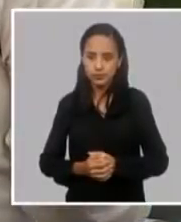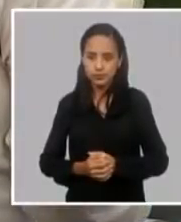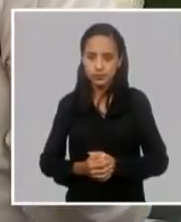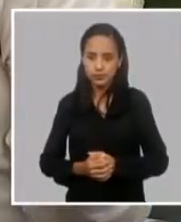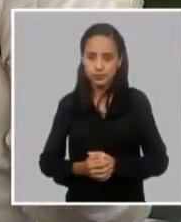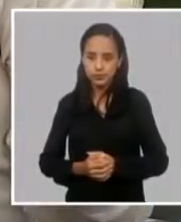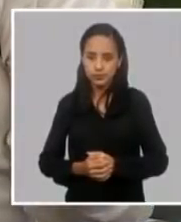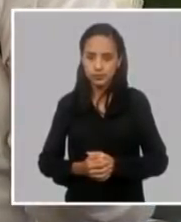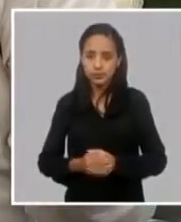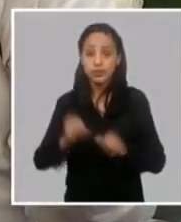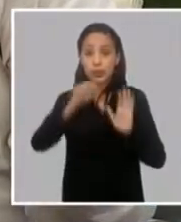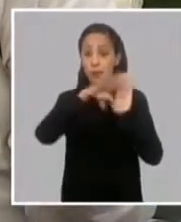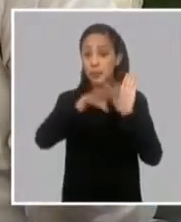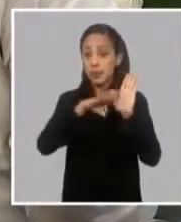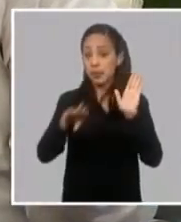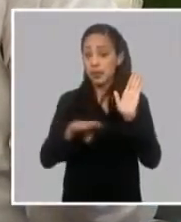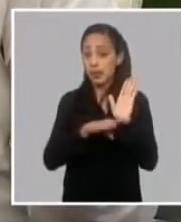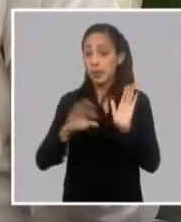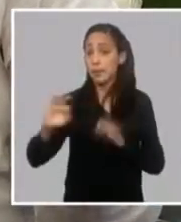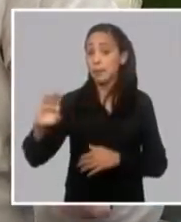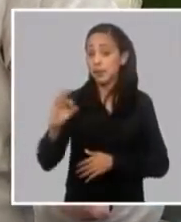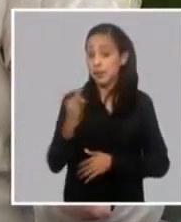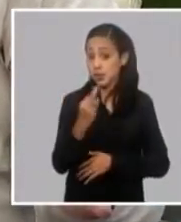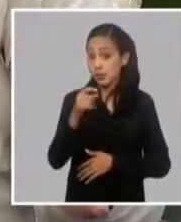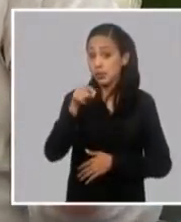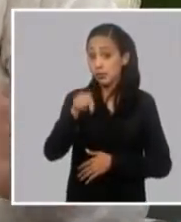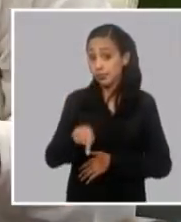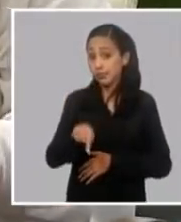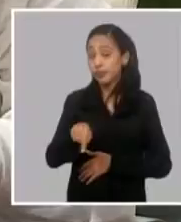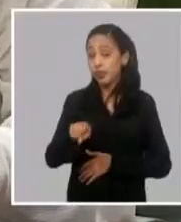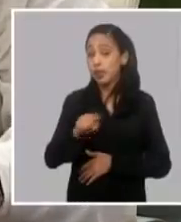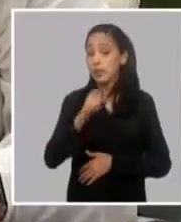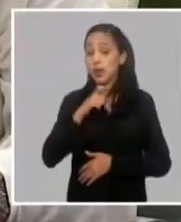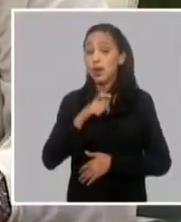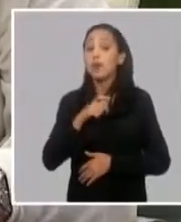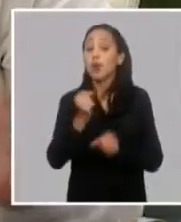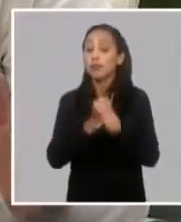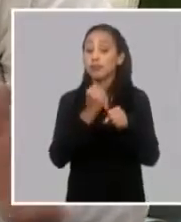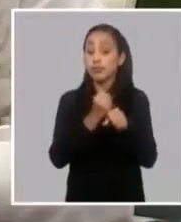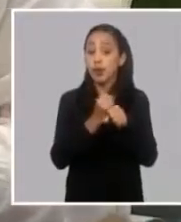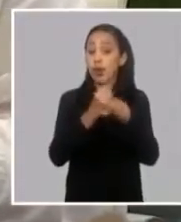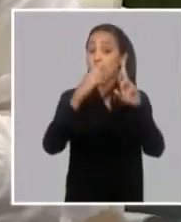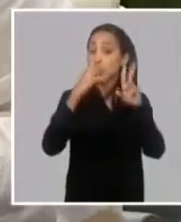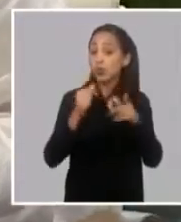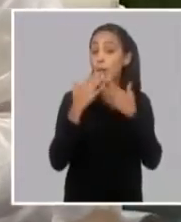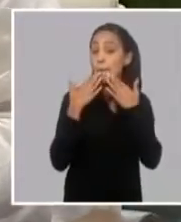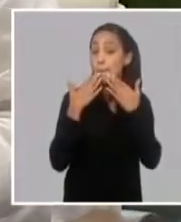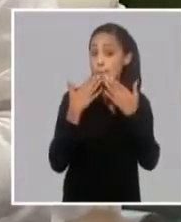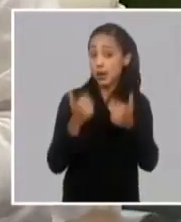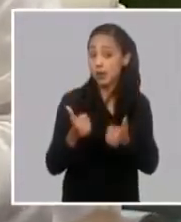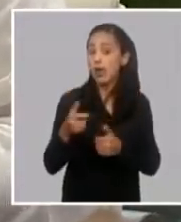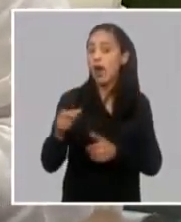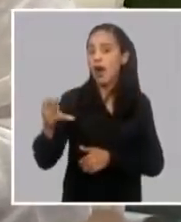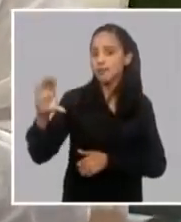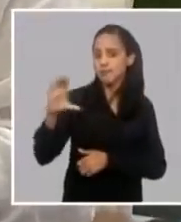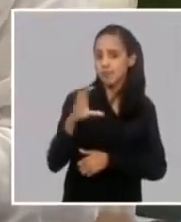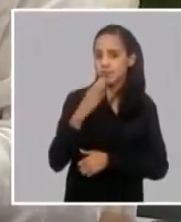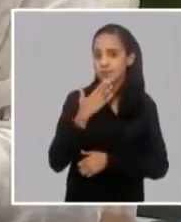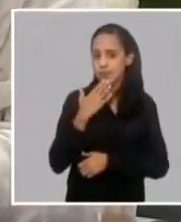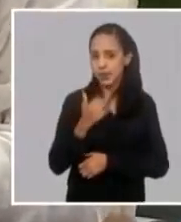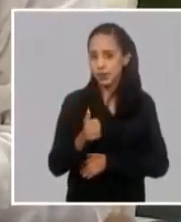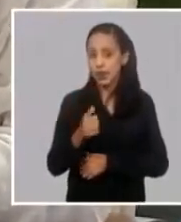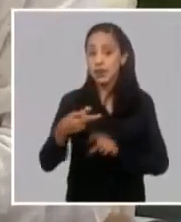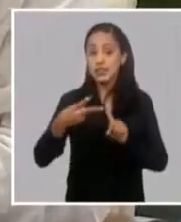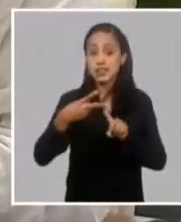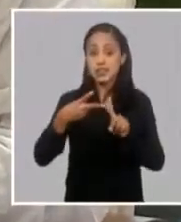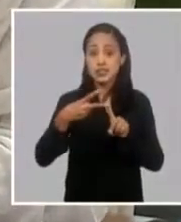del perfeccionamiento del sistema de retribución por el trabajo aportado como te planteé va a tener una gradualidad ya nosotros ya en